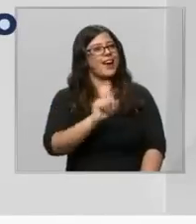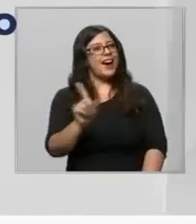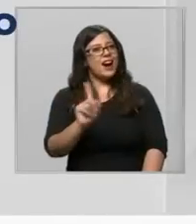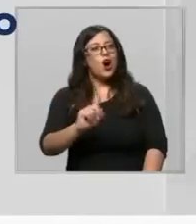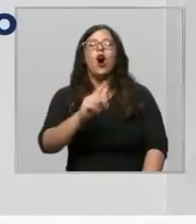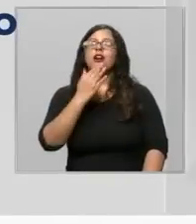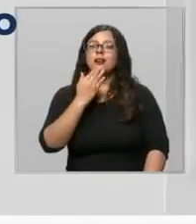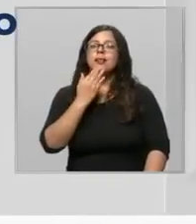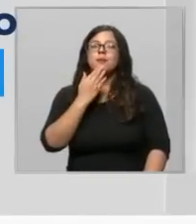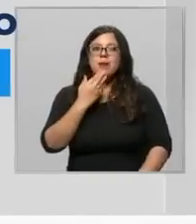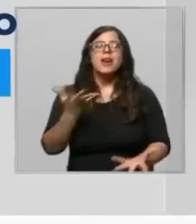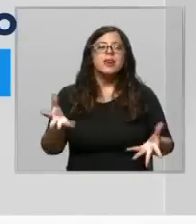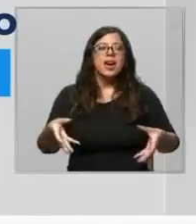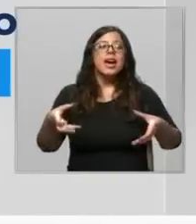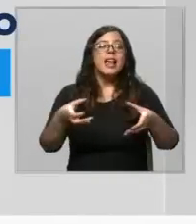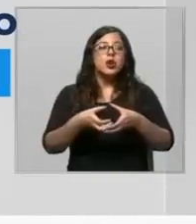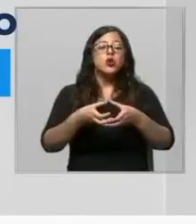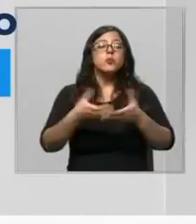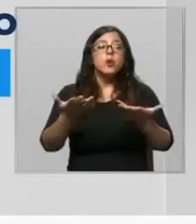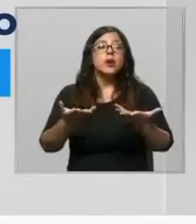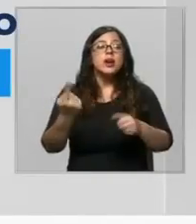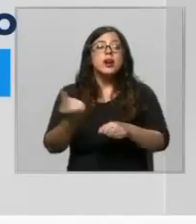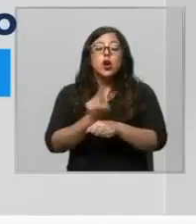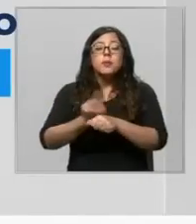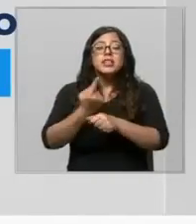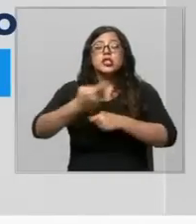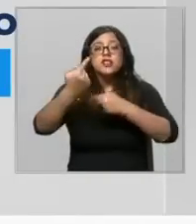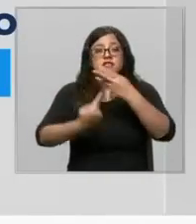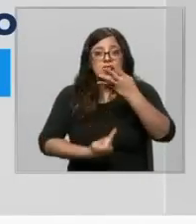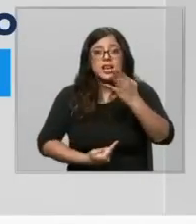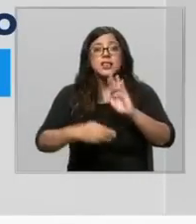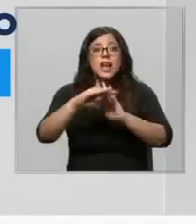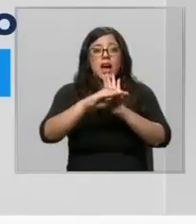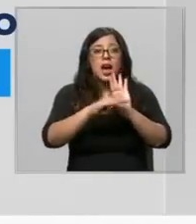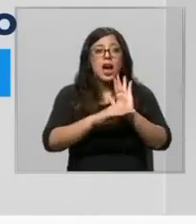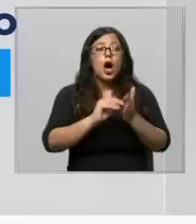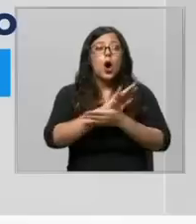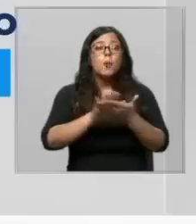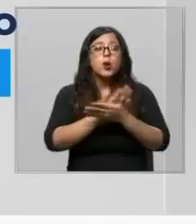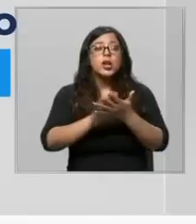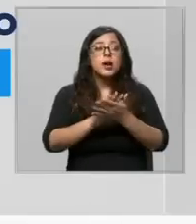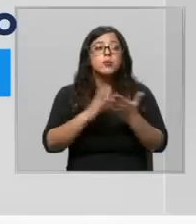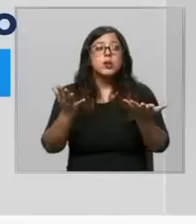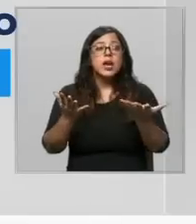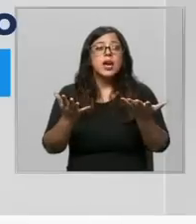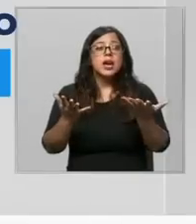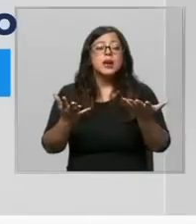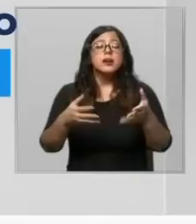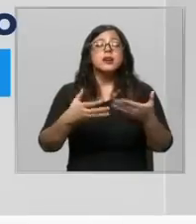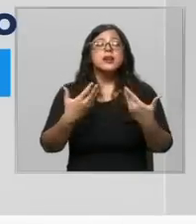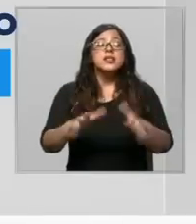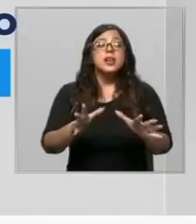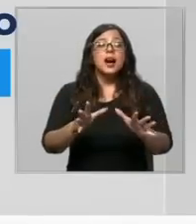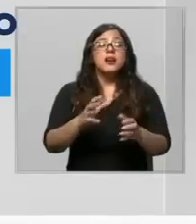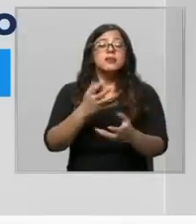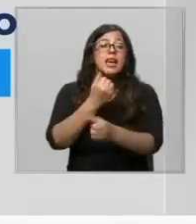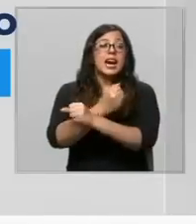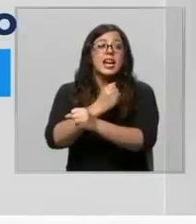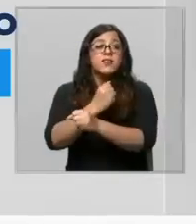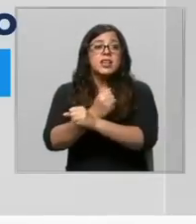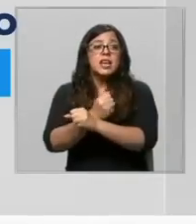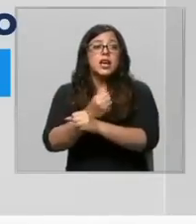También la mesa a través de un documento pondrá en discusión otras medidas, entre ellas, por ejemplo, que la fuerza pública pueda hacer ingreso a la sala